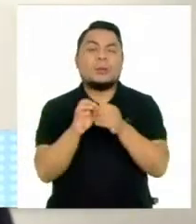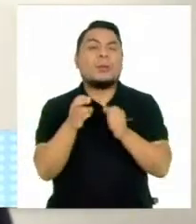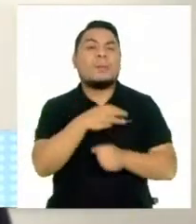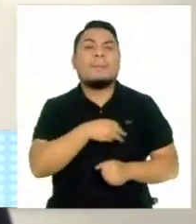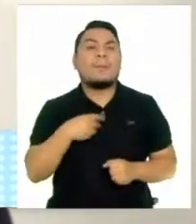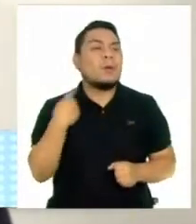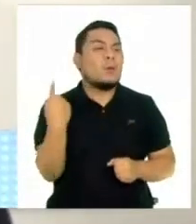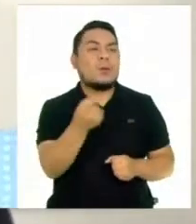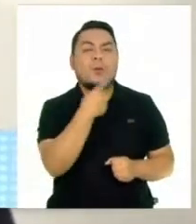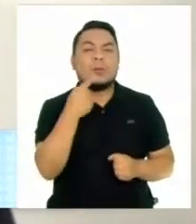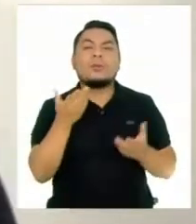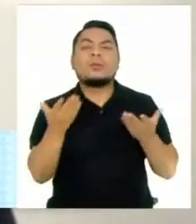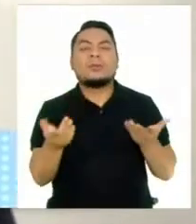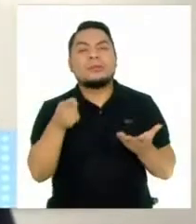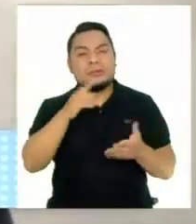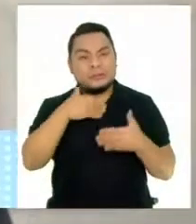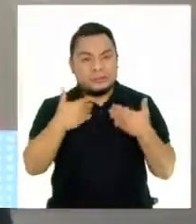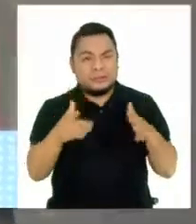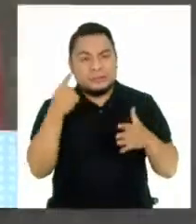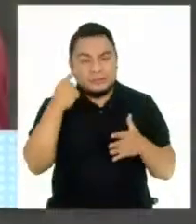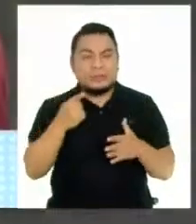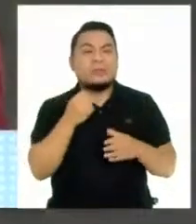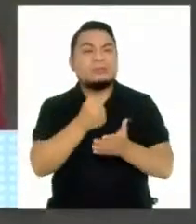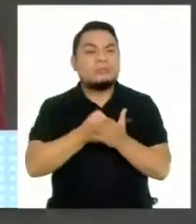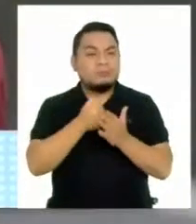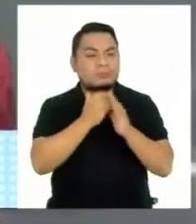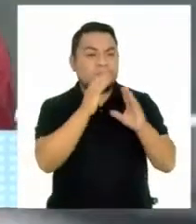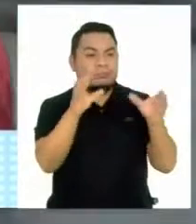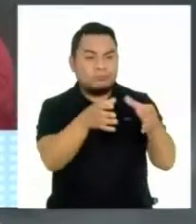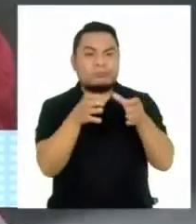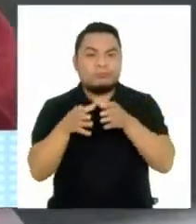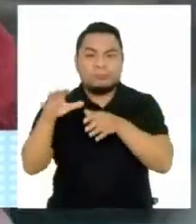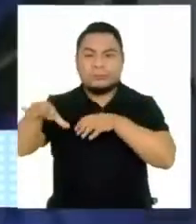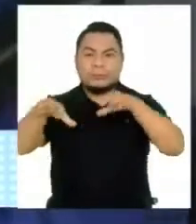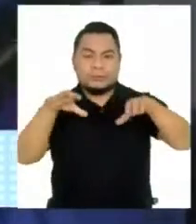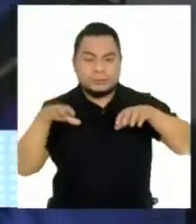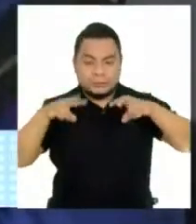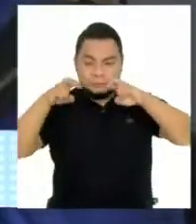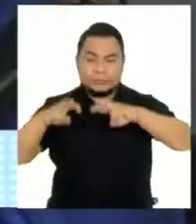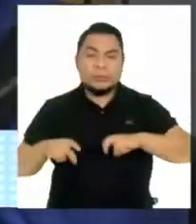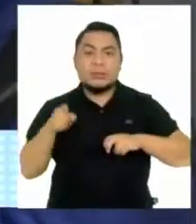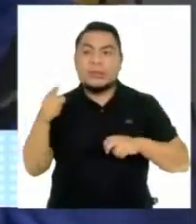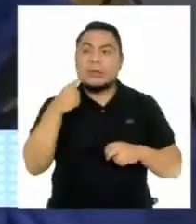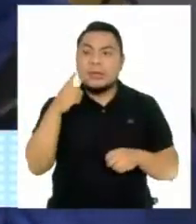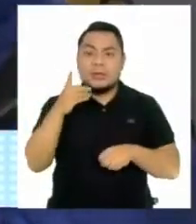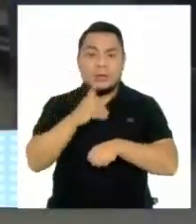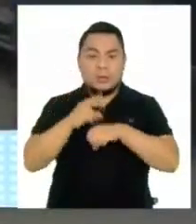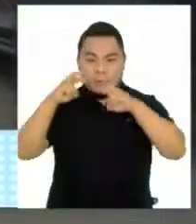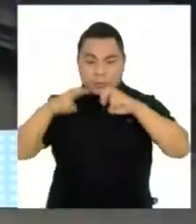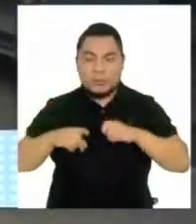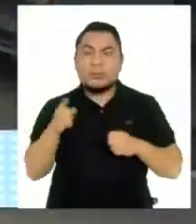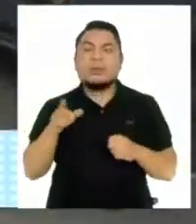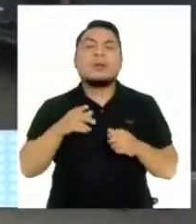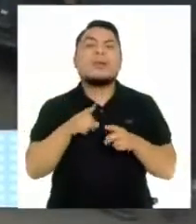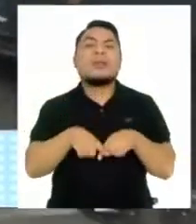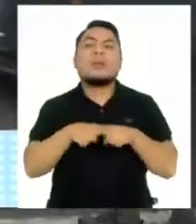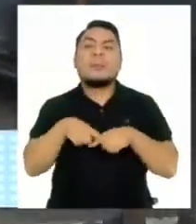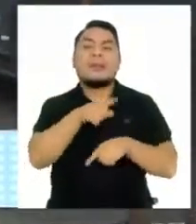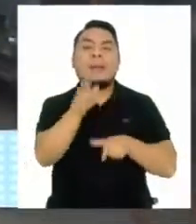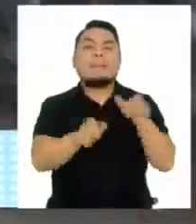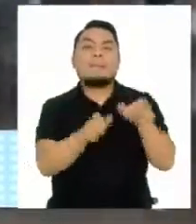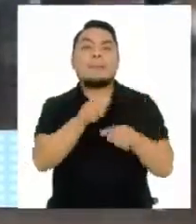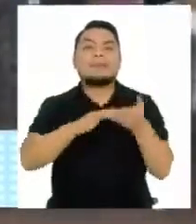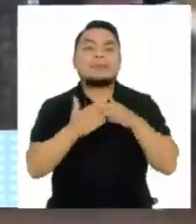ministerios todo lo que debería ser las medidas de restricción. El epidemiólogo aseguró que los indicadores suben dependiendo del comportamiento de la